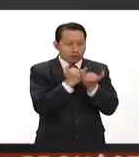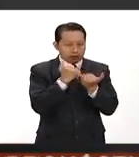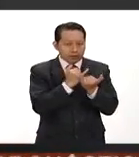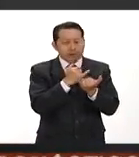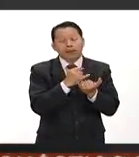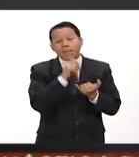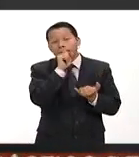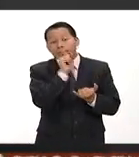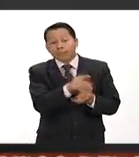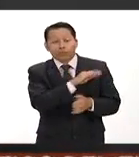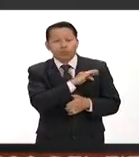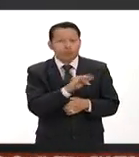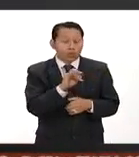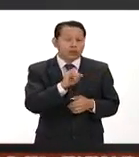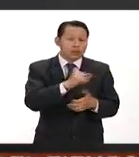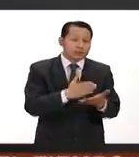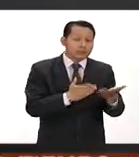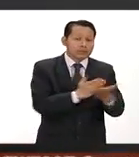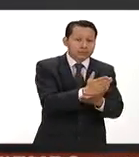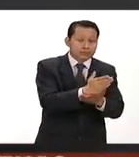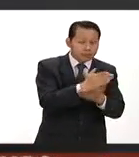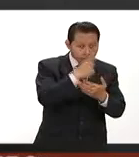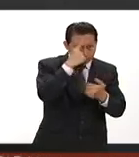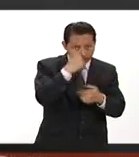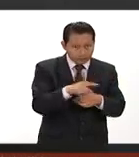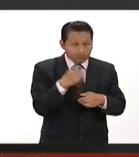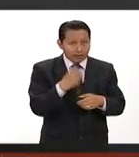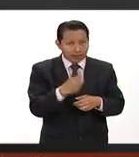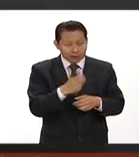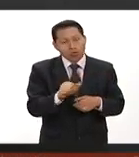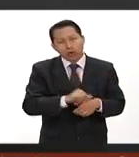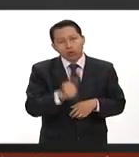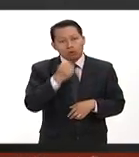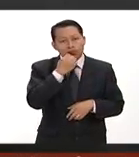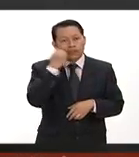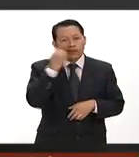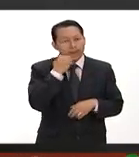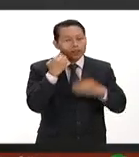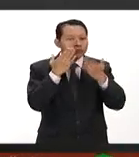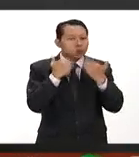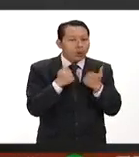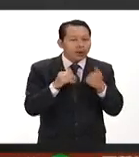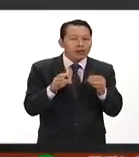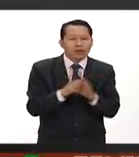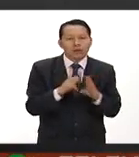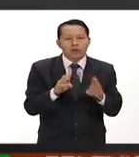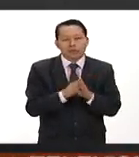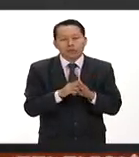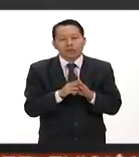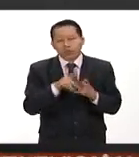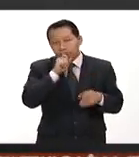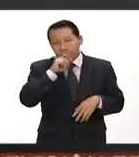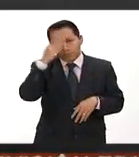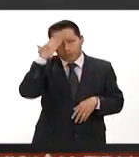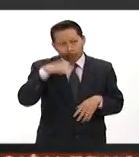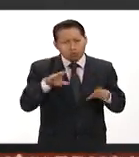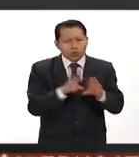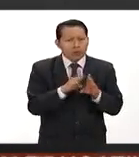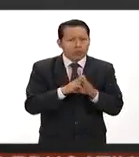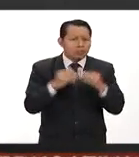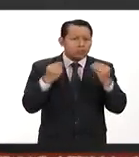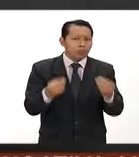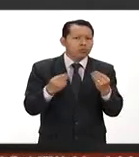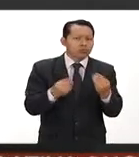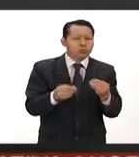seleccionados dentro de esta especialidad que esa es una de las características que no tienen otras escuelas por ejemplo donde sabemos que también muchos de la